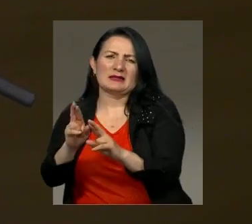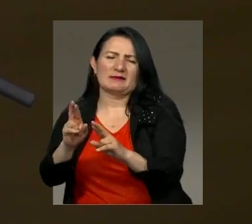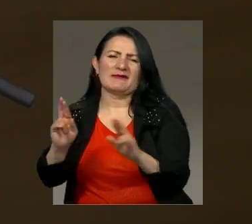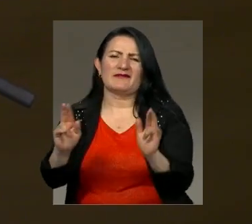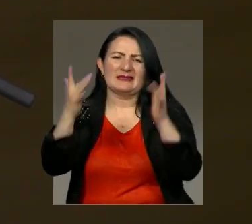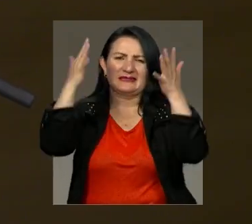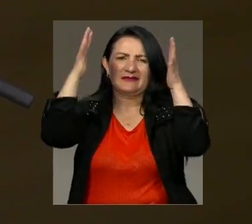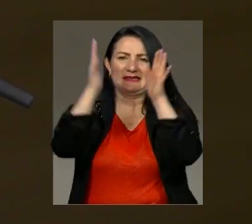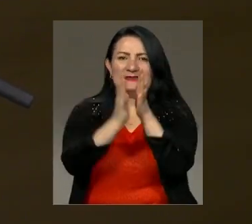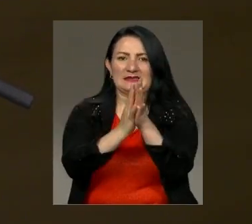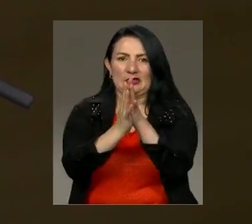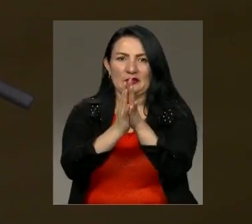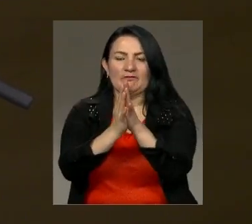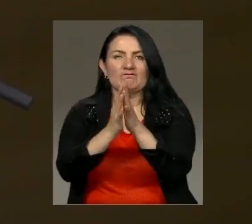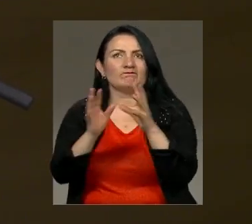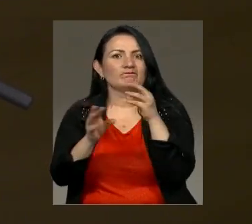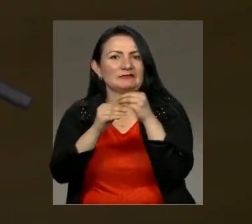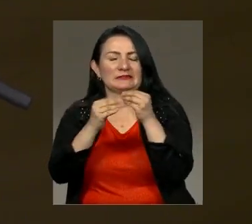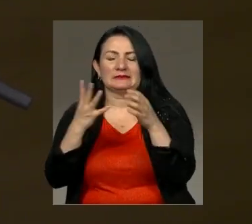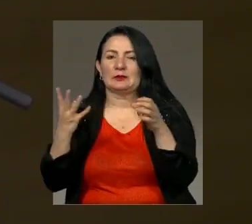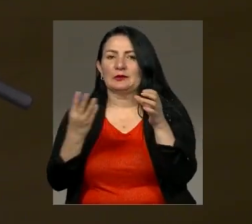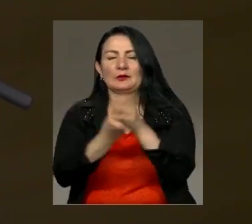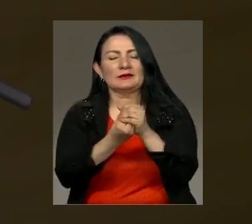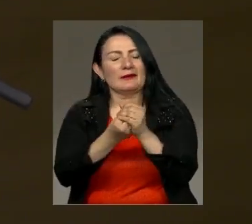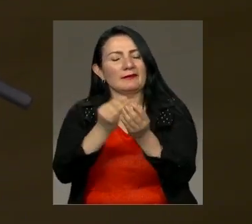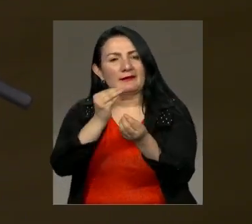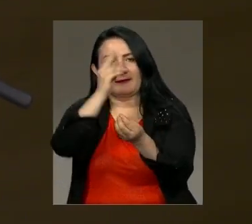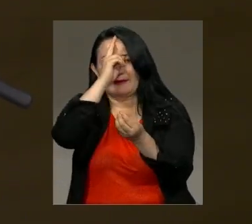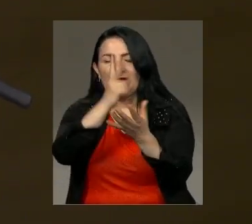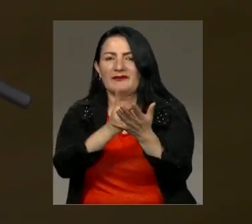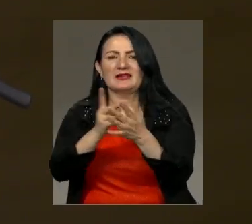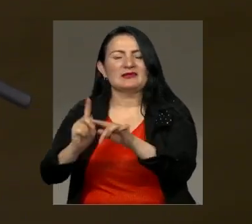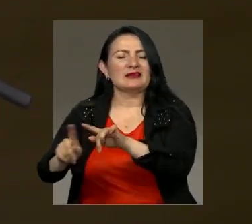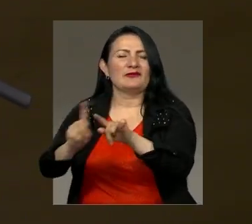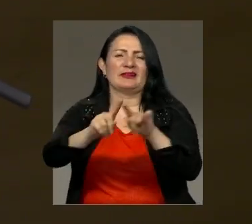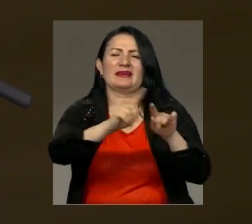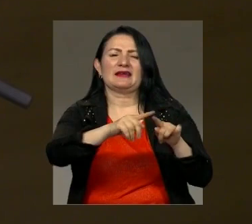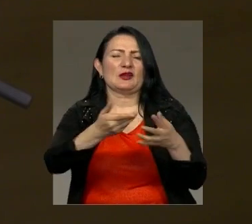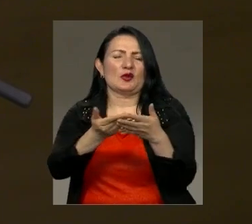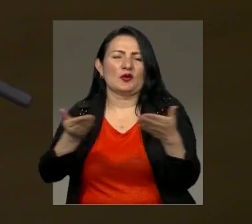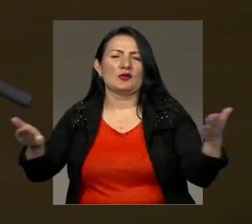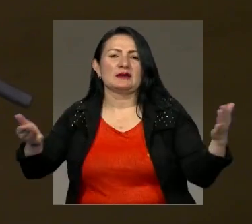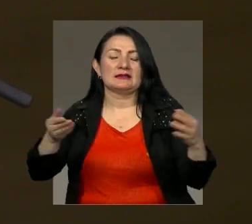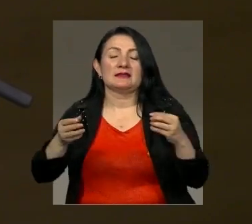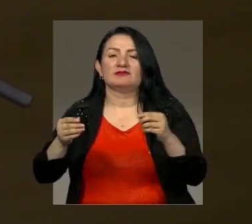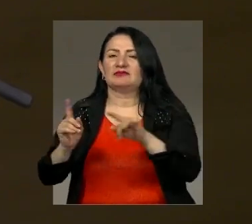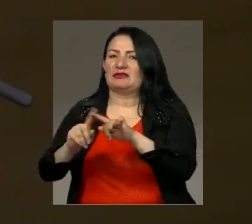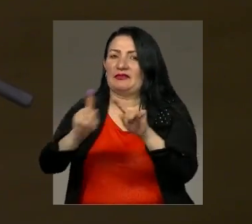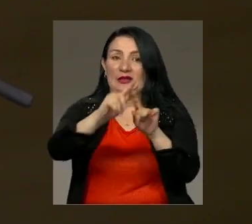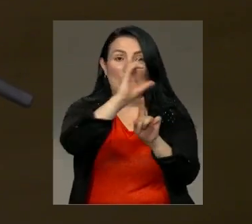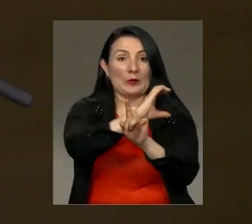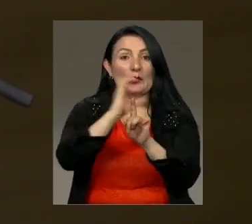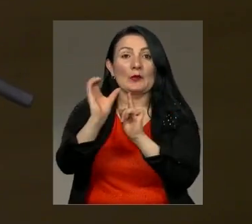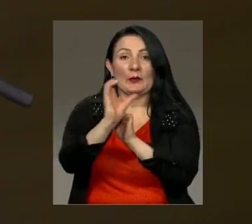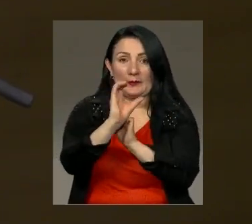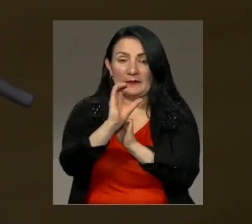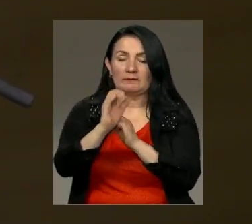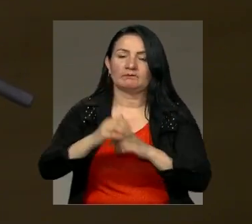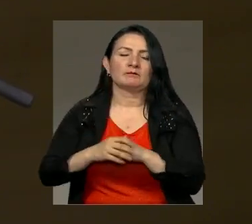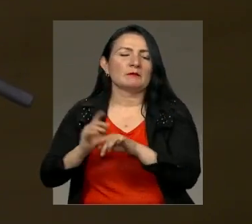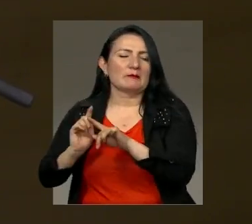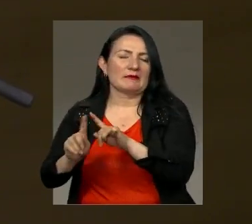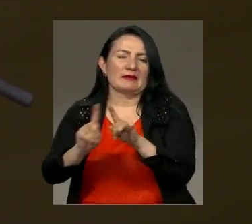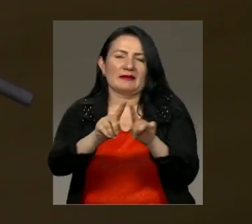el Festival Centro, un festival incluyente, diverso, que es sobre todas las cosas un punto de encuentro de distintas culturas, de